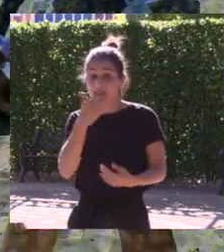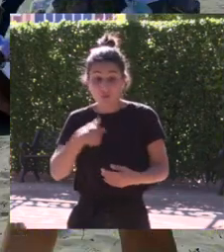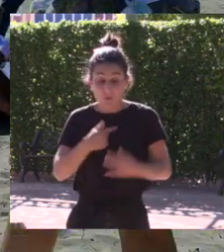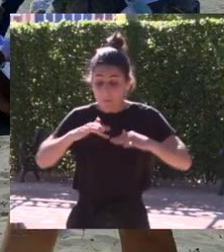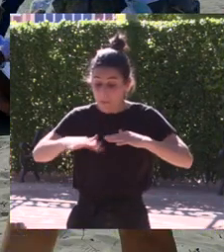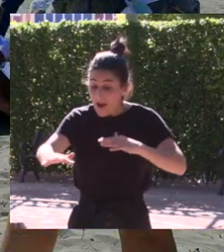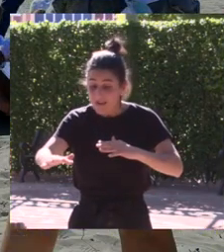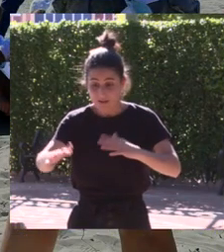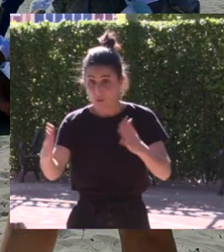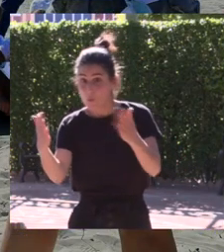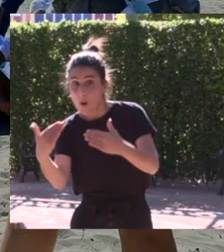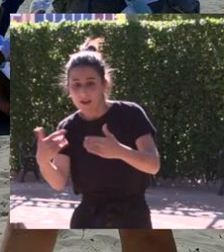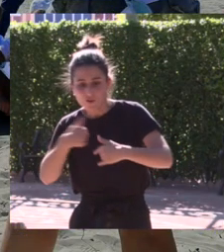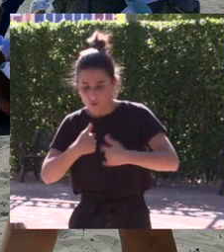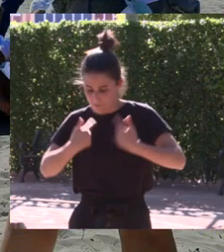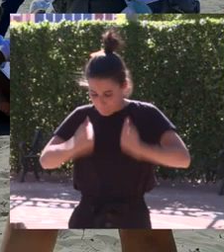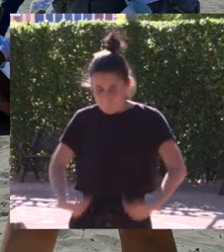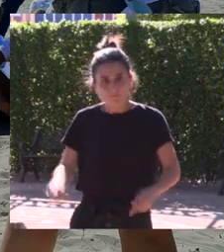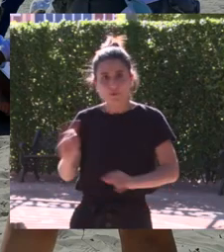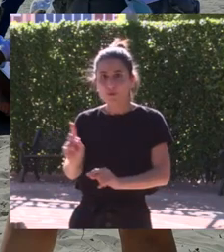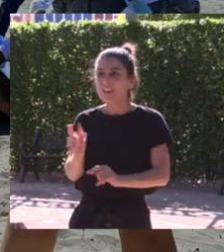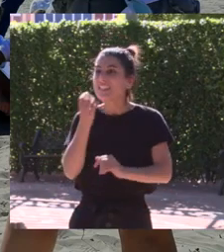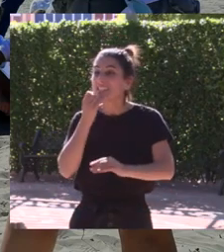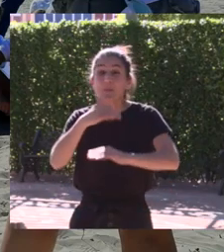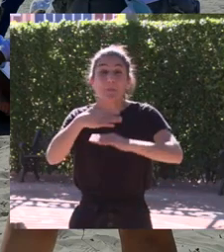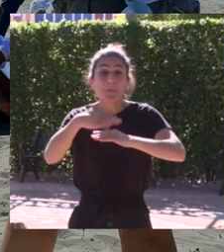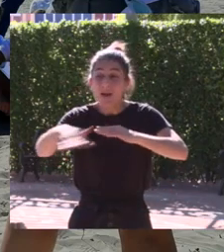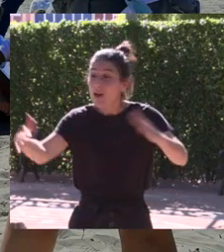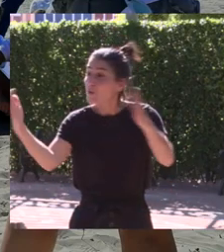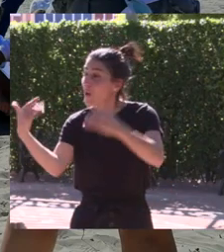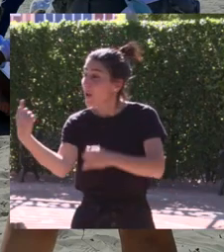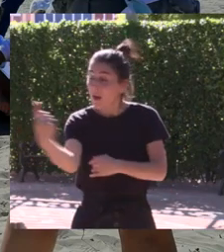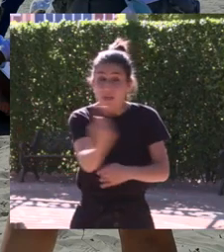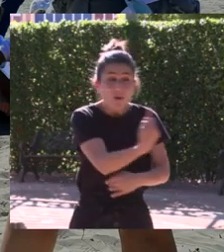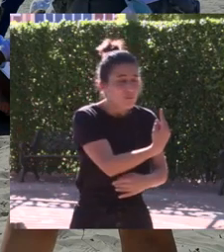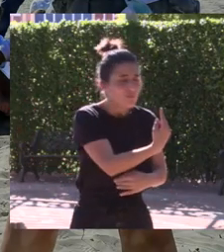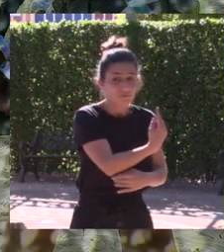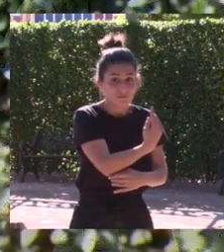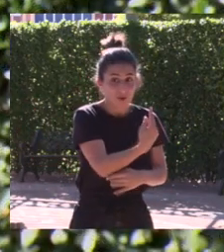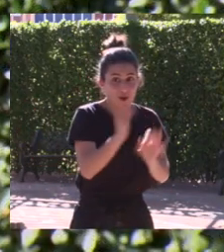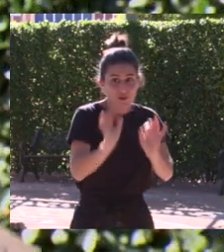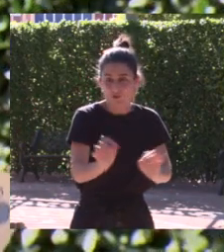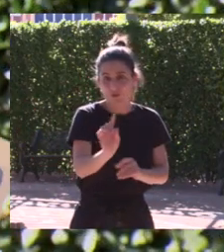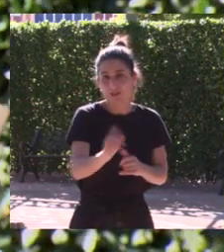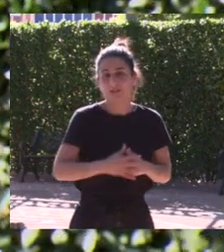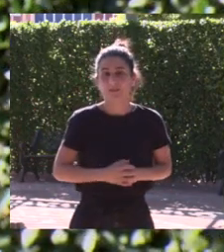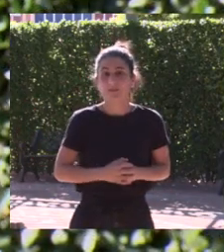no sería quien soy sin el mar ninguno de nosotros seríamos lo que somos realmente